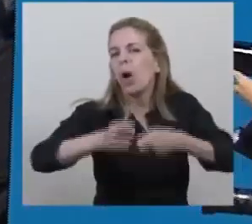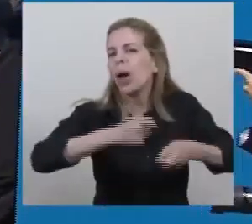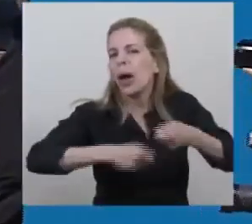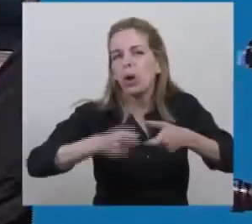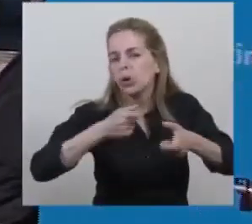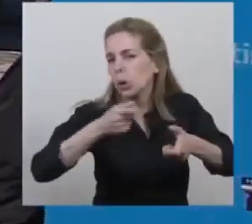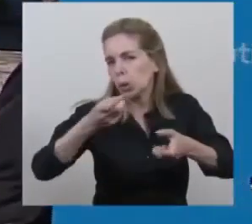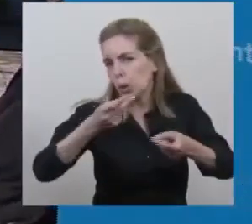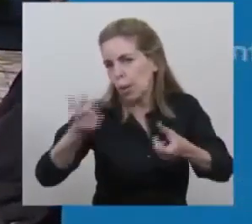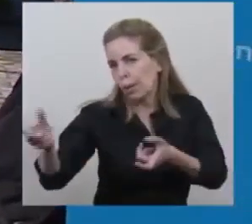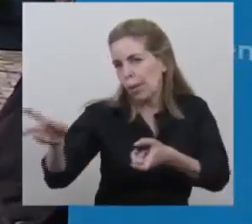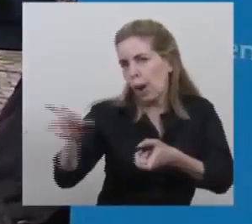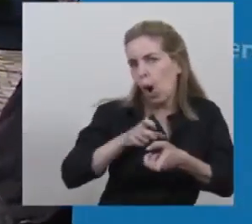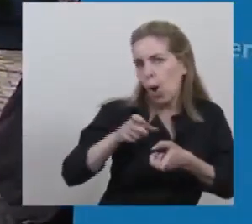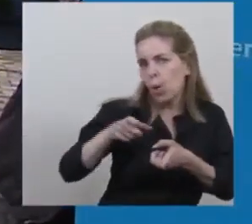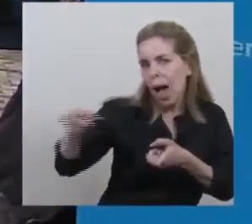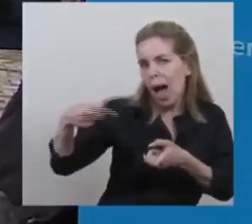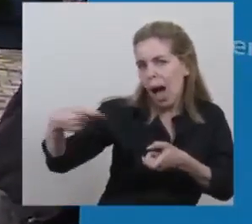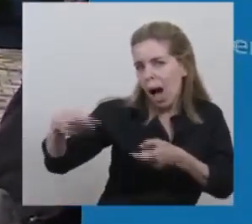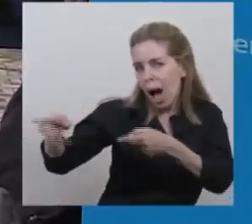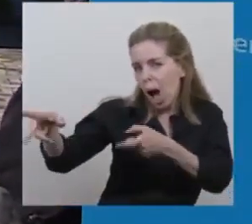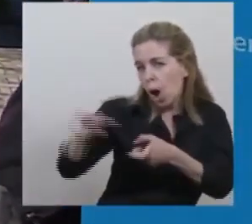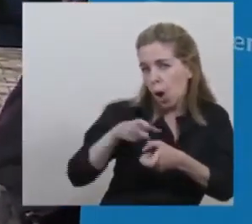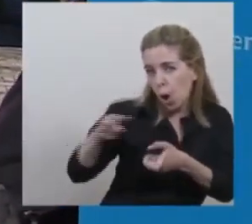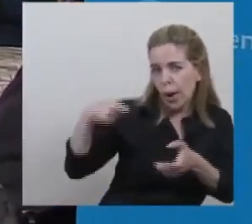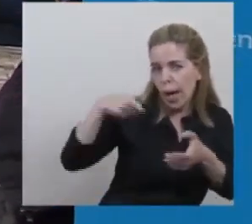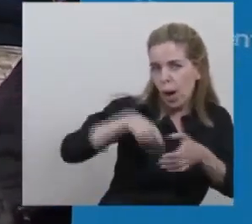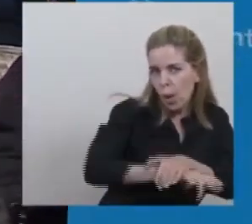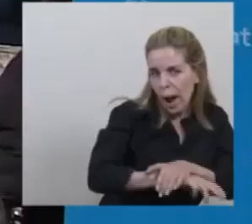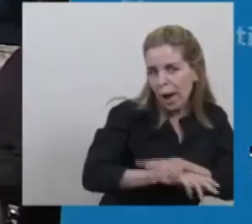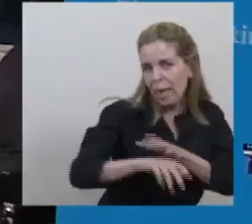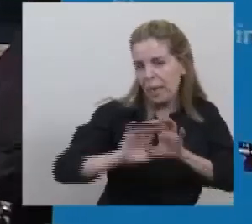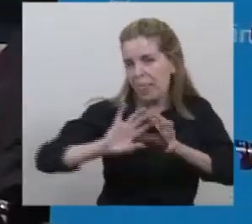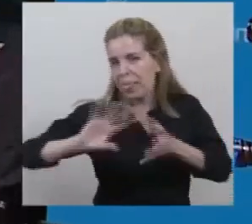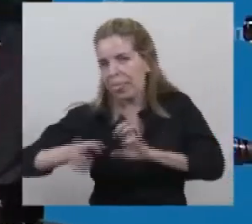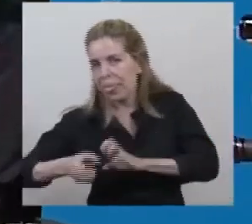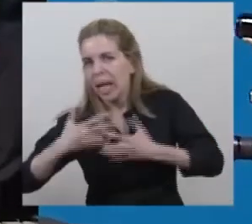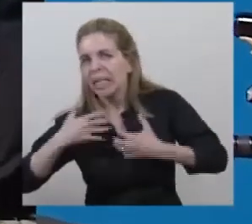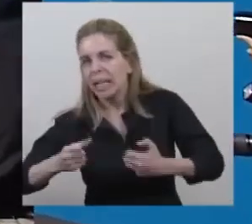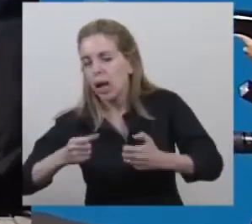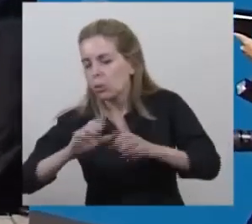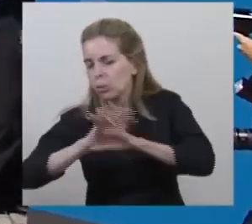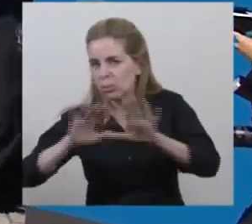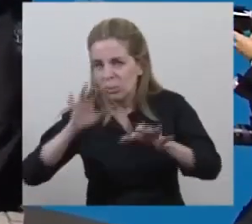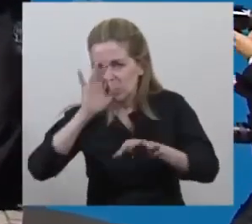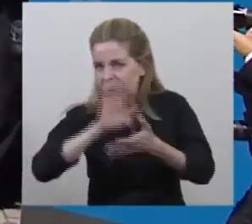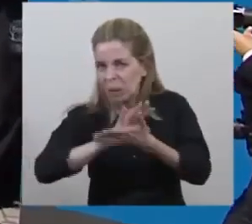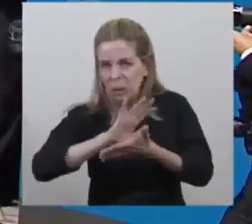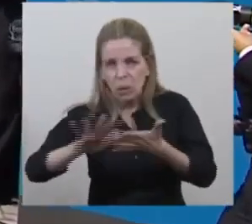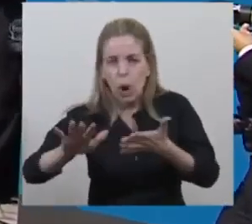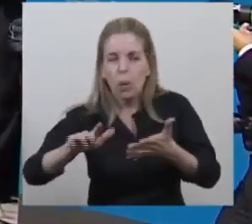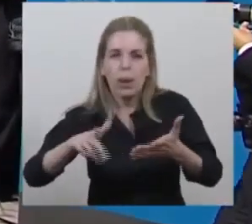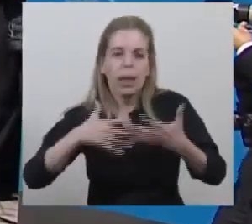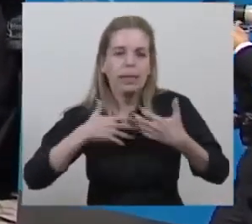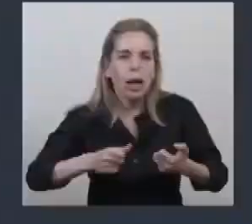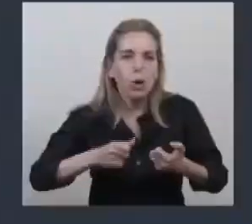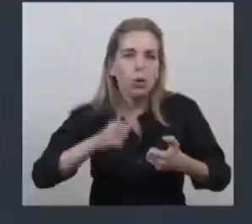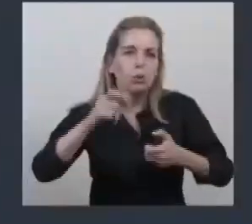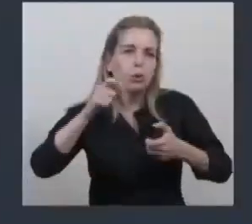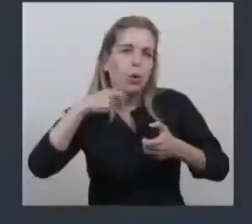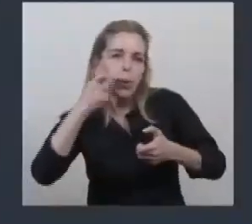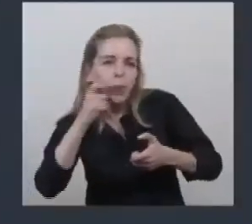dinero del PAMI y ahorrar todo lo posible, hacer otro tipo de inversiones, pero nunca en los pacientes, nunca